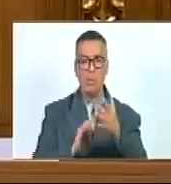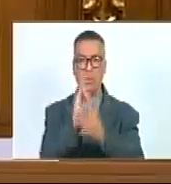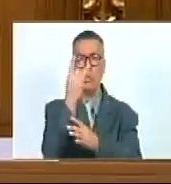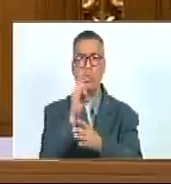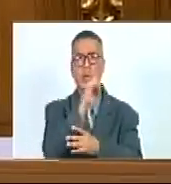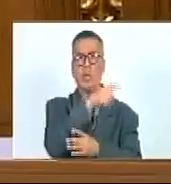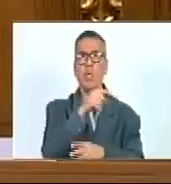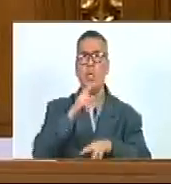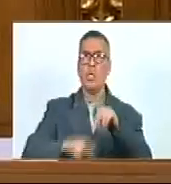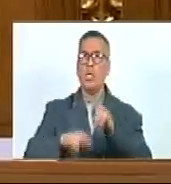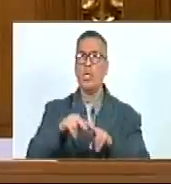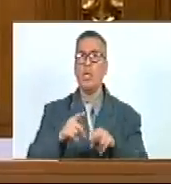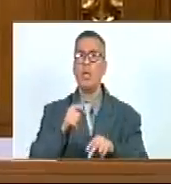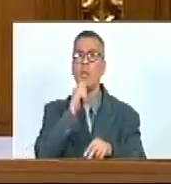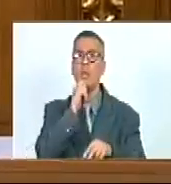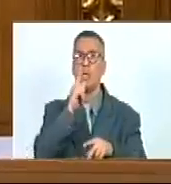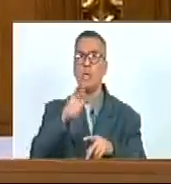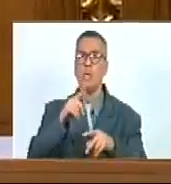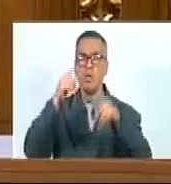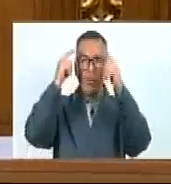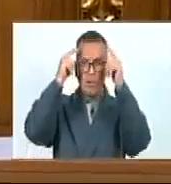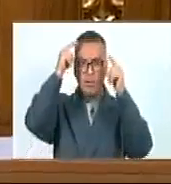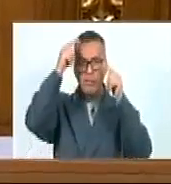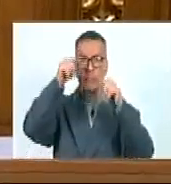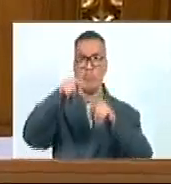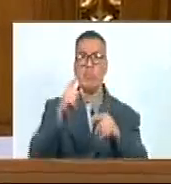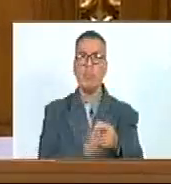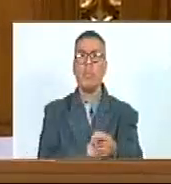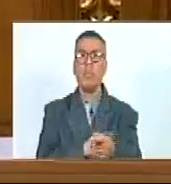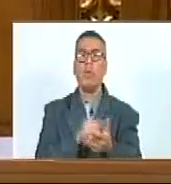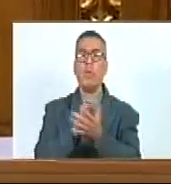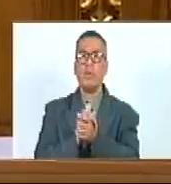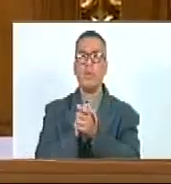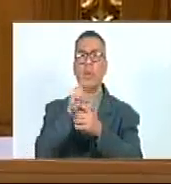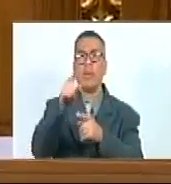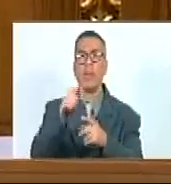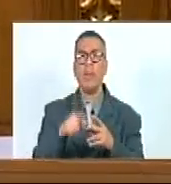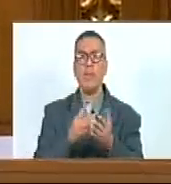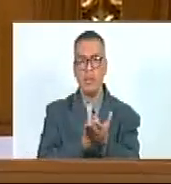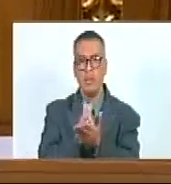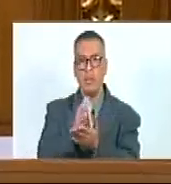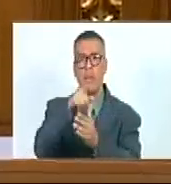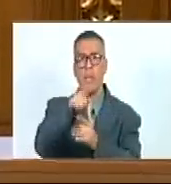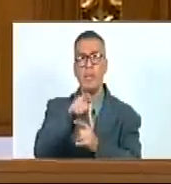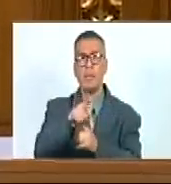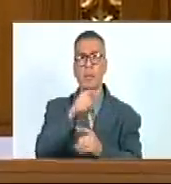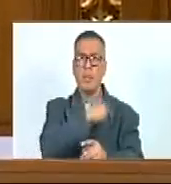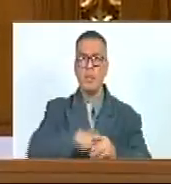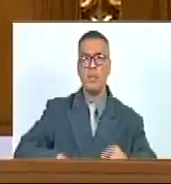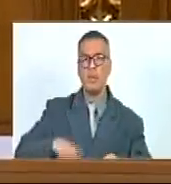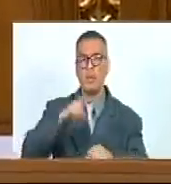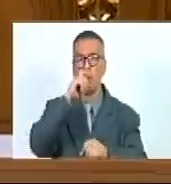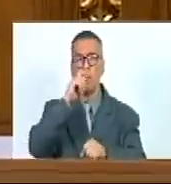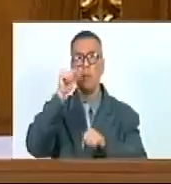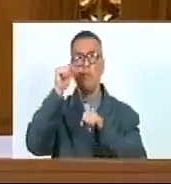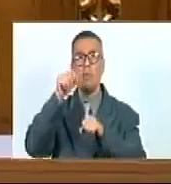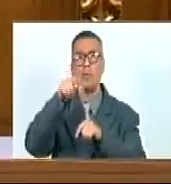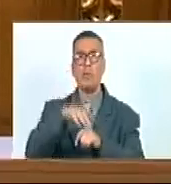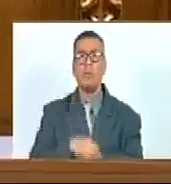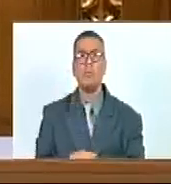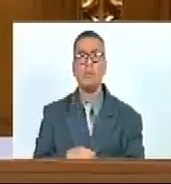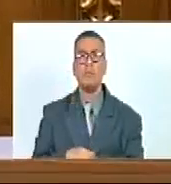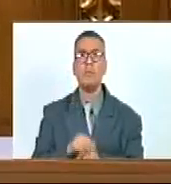Creado ¿Por quién? Por Hugo Chávez Hermanos Y hermanas Y continuado Por el Presidente Nicolás Maduro